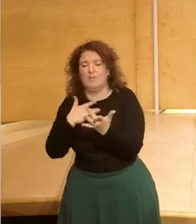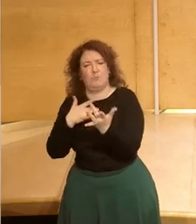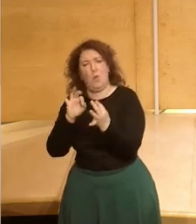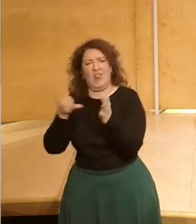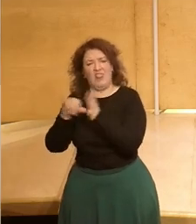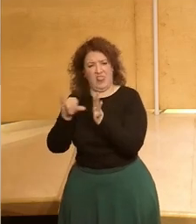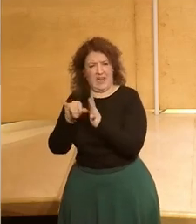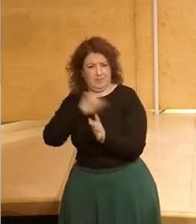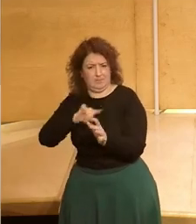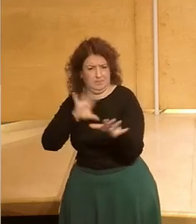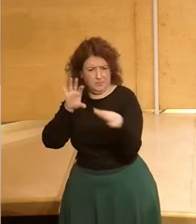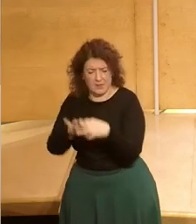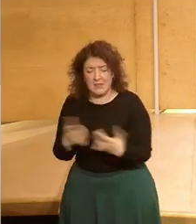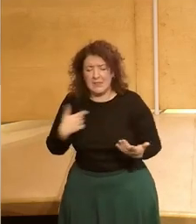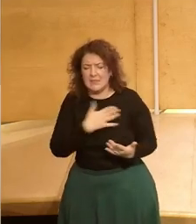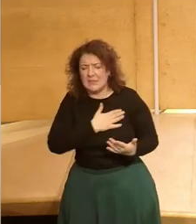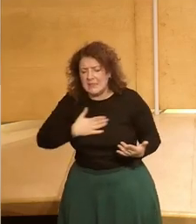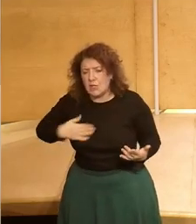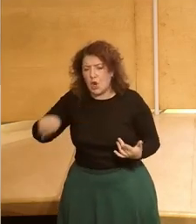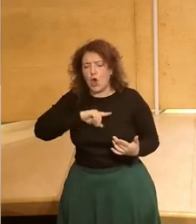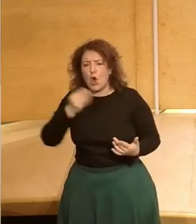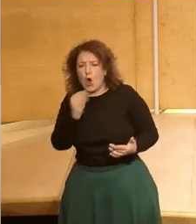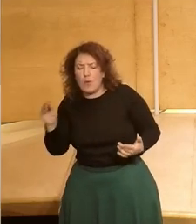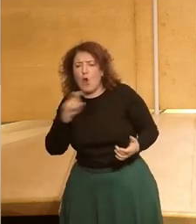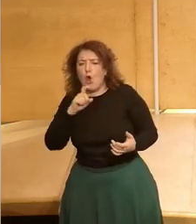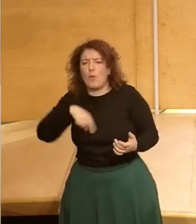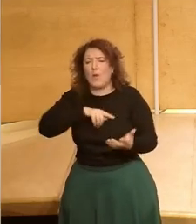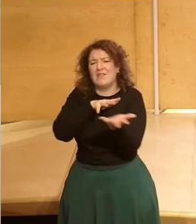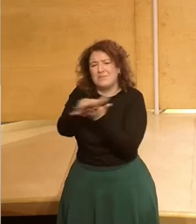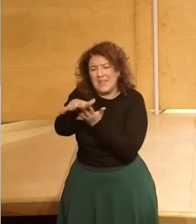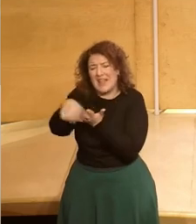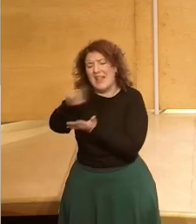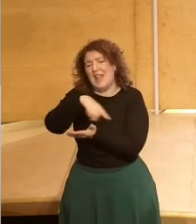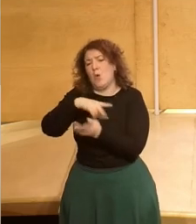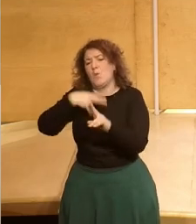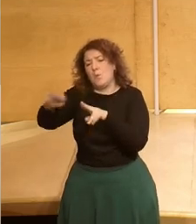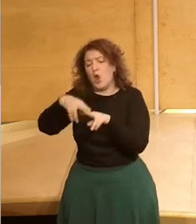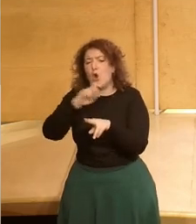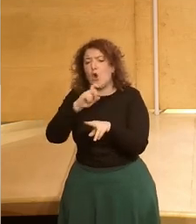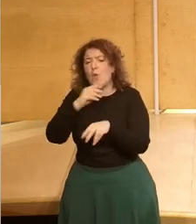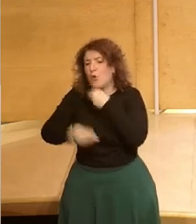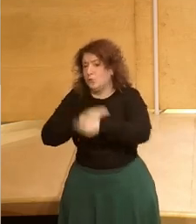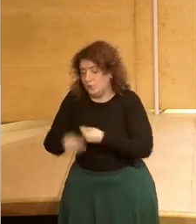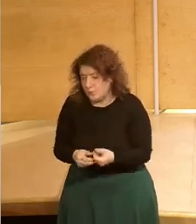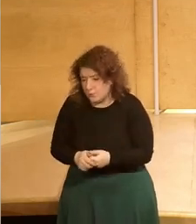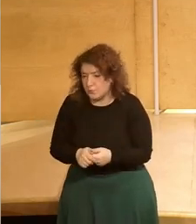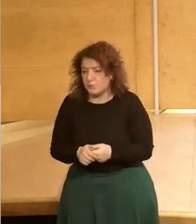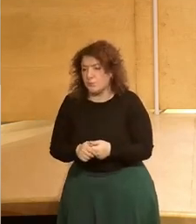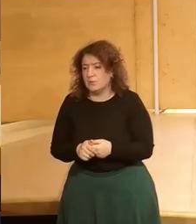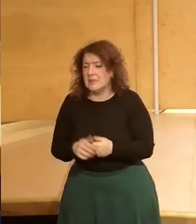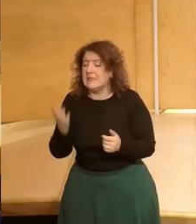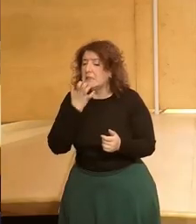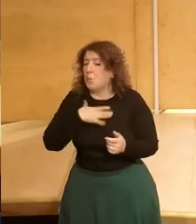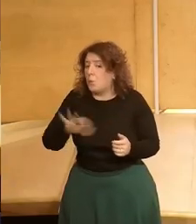y es bueno ¿qué mecanismos o herramientas tenemos los jóvenes para incidir en la política y generar impacto y si